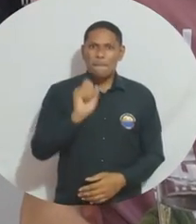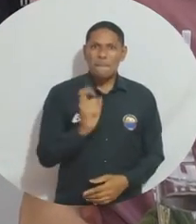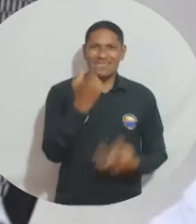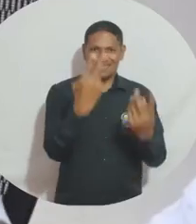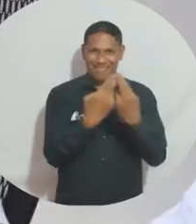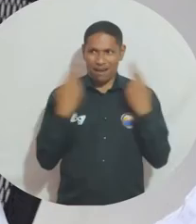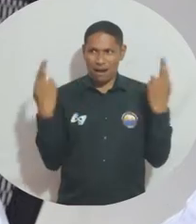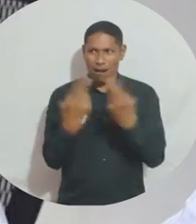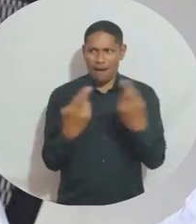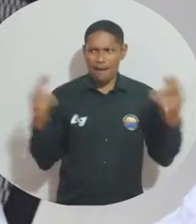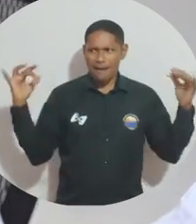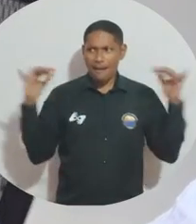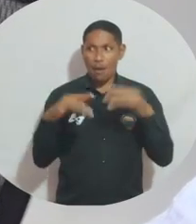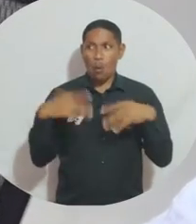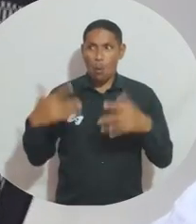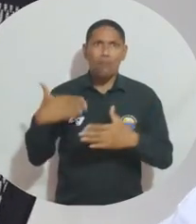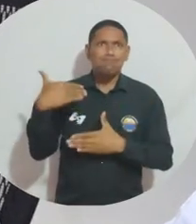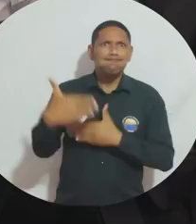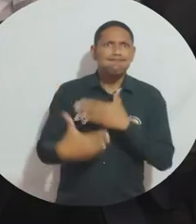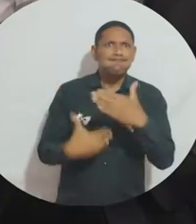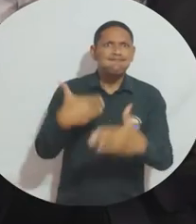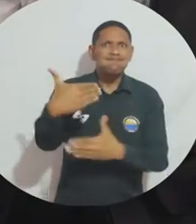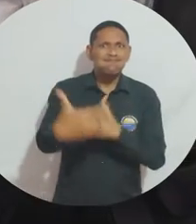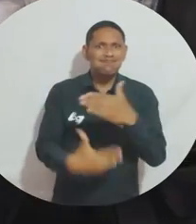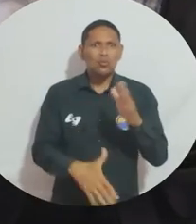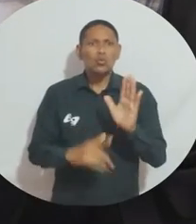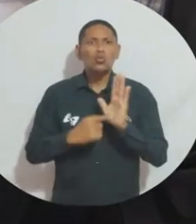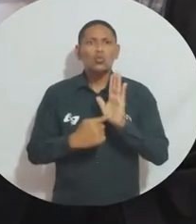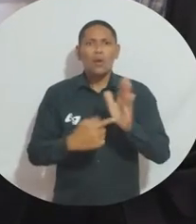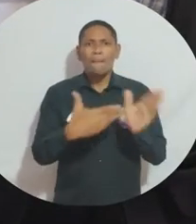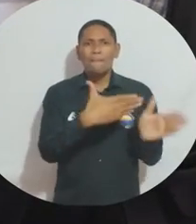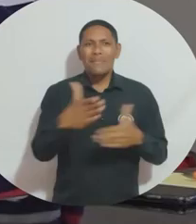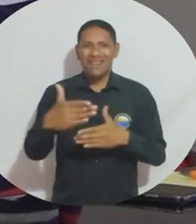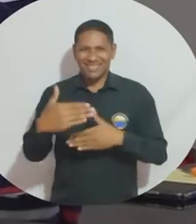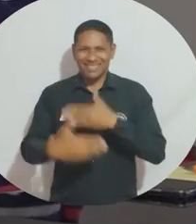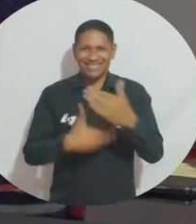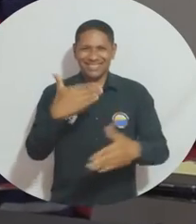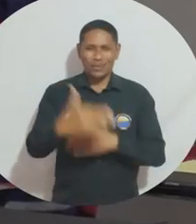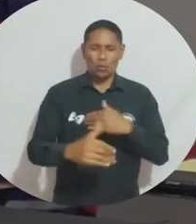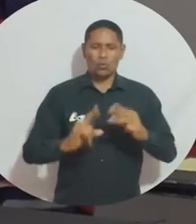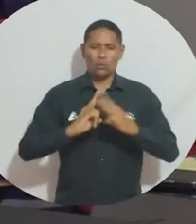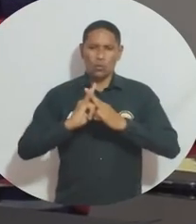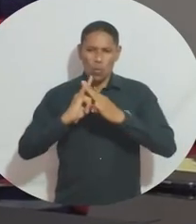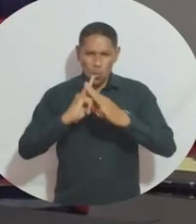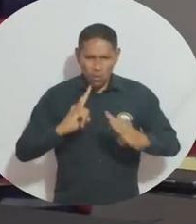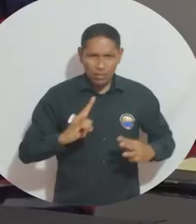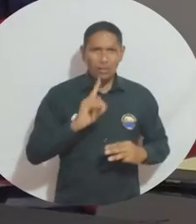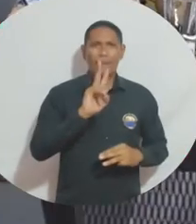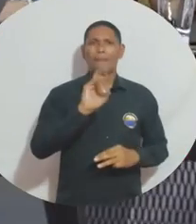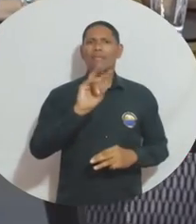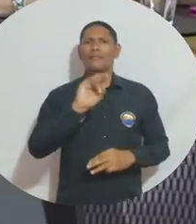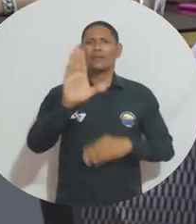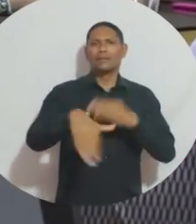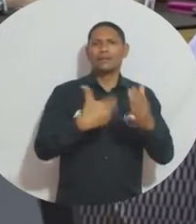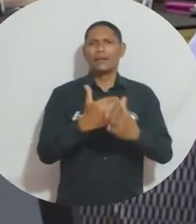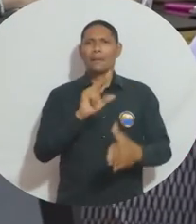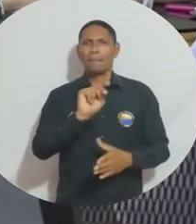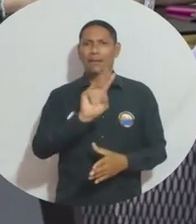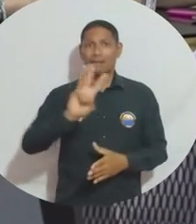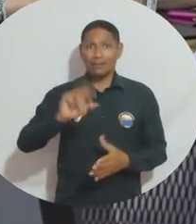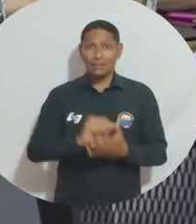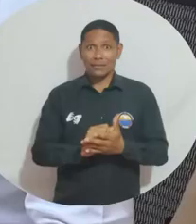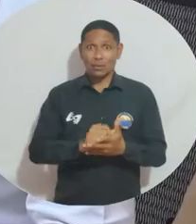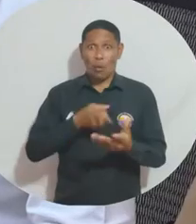Esta primera sesión se convierte en otro de los avances y logros enmarcados en el Plan de Desarrollo Unimagdalena Comprometida 2020